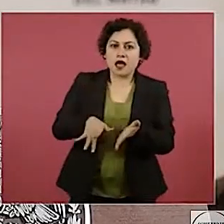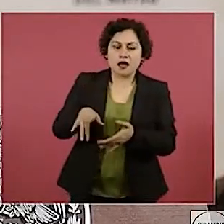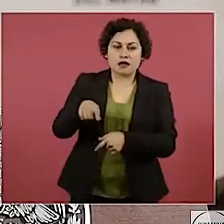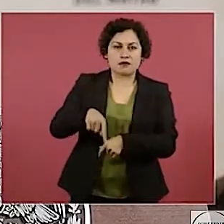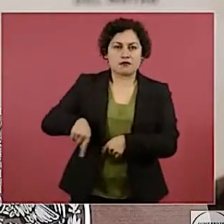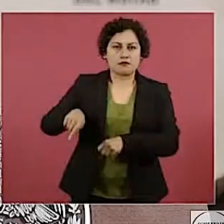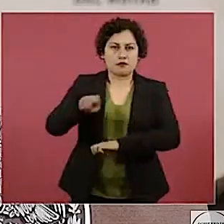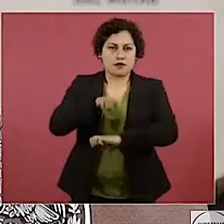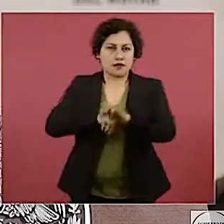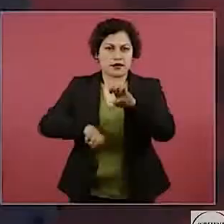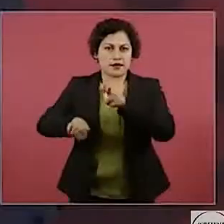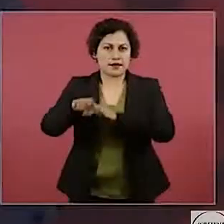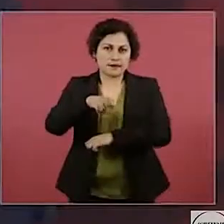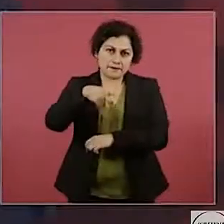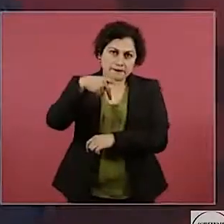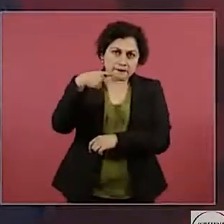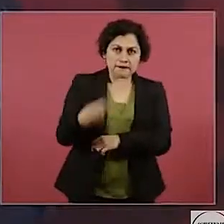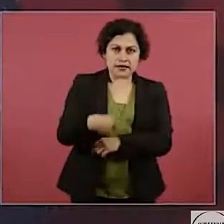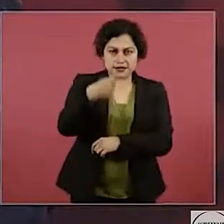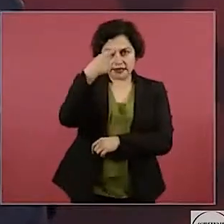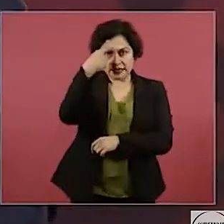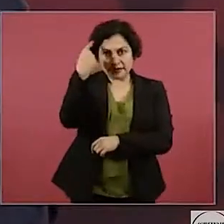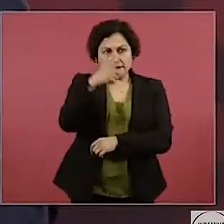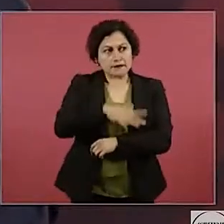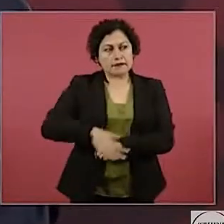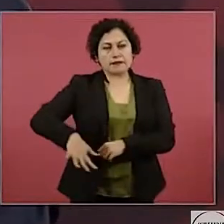en beneficio del pueblo.